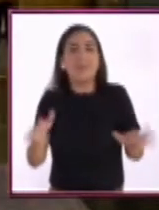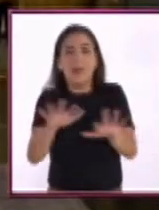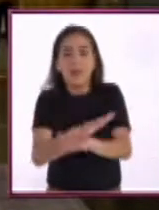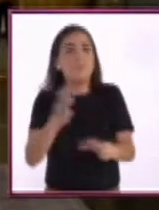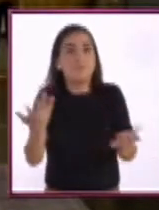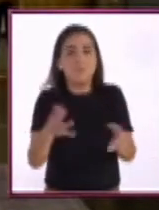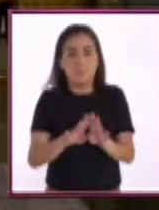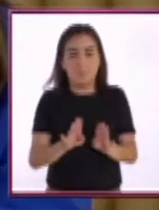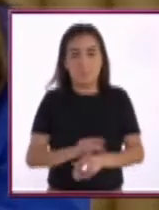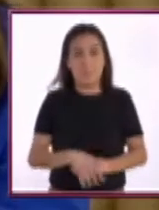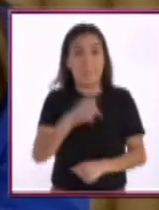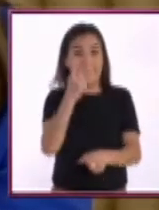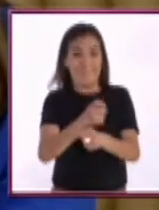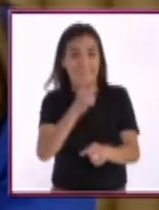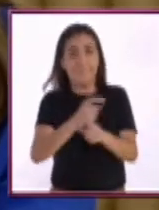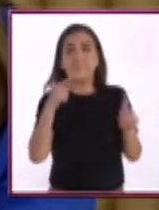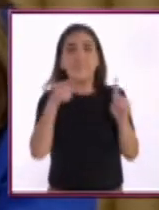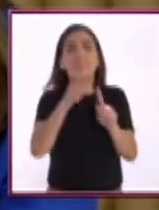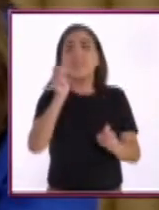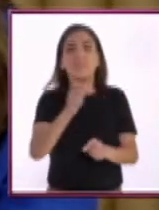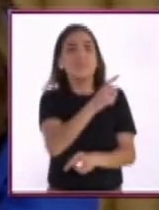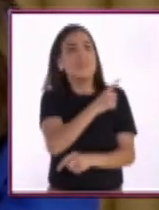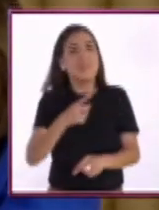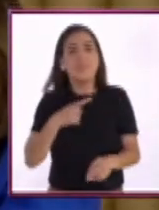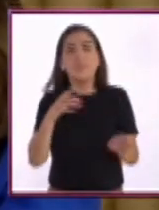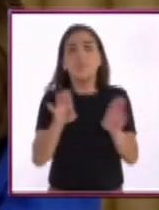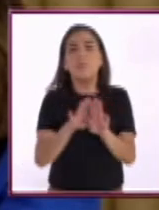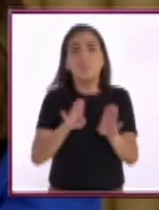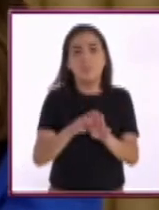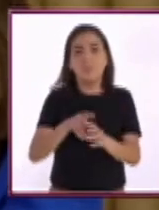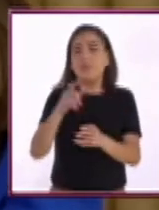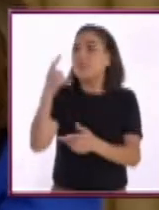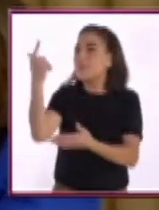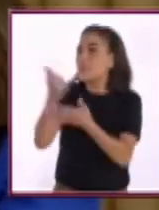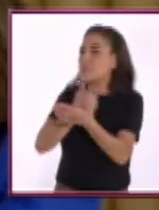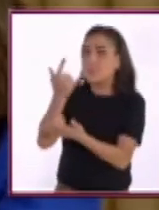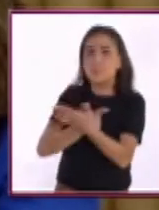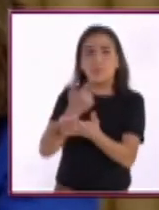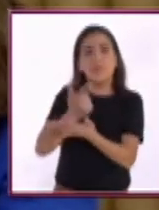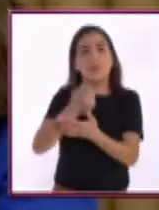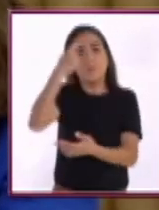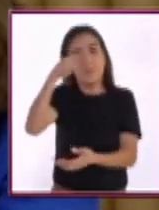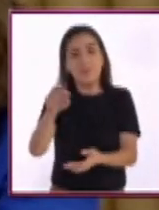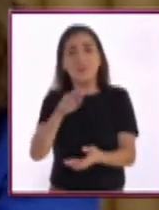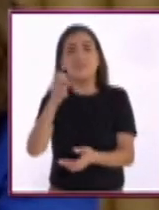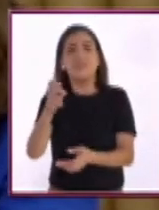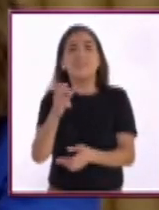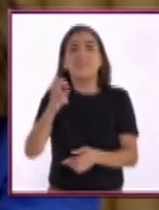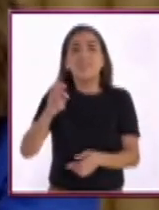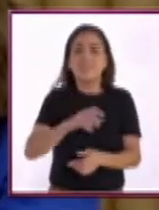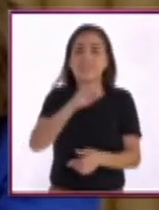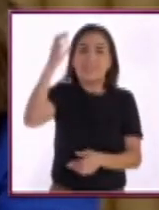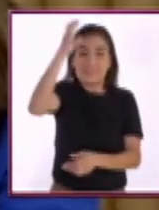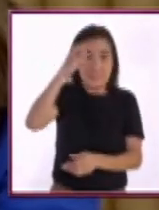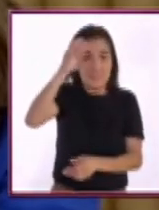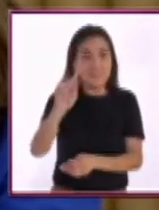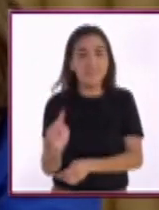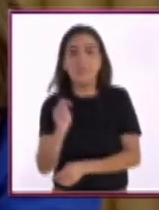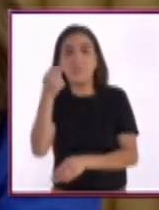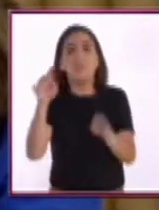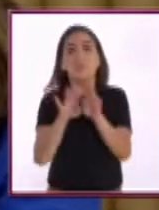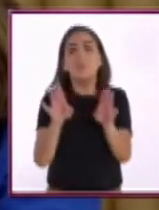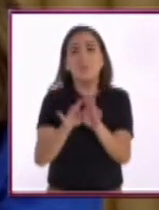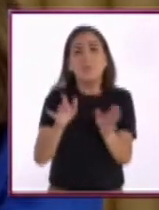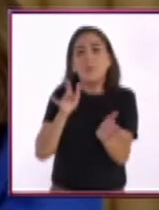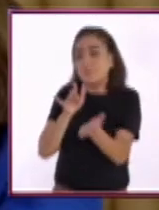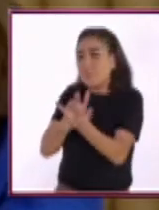mediante...? Lo número uno es dedicar el 1% del Producto Interno Bruto a ciencia y tecnología. Eso es lo principal,